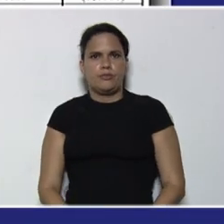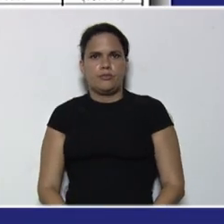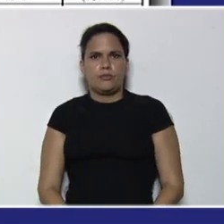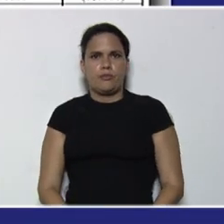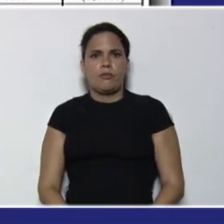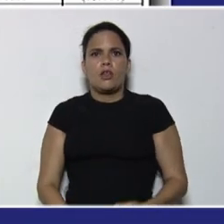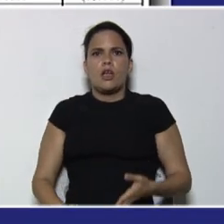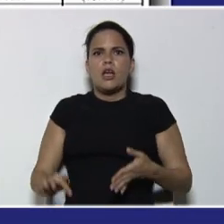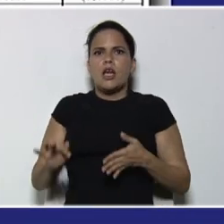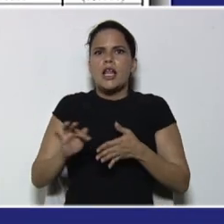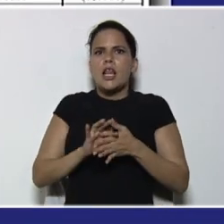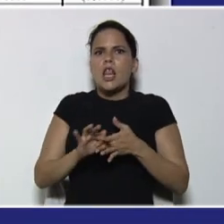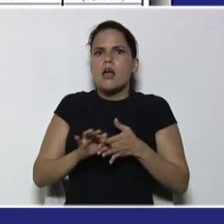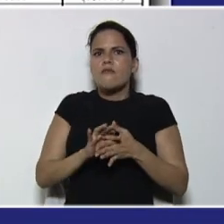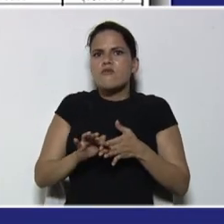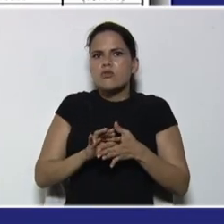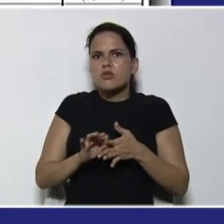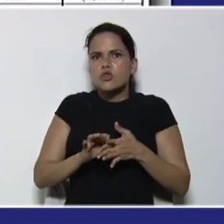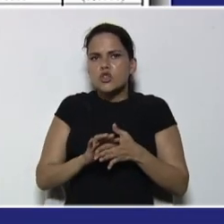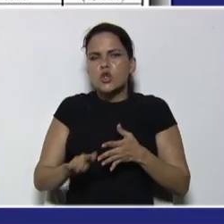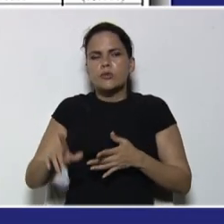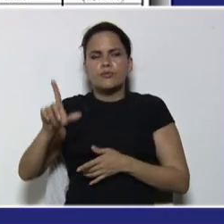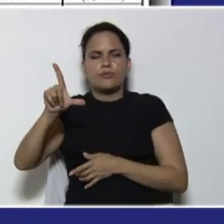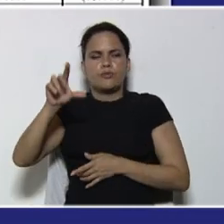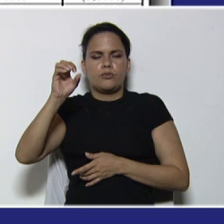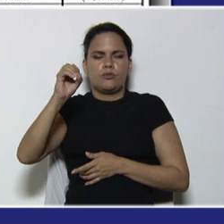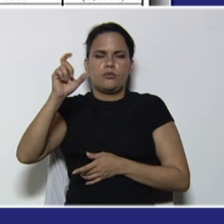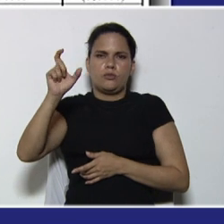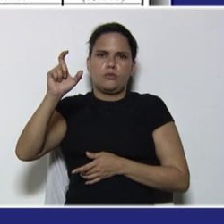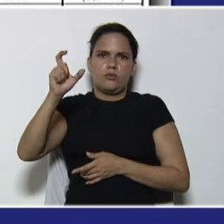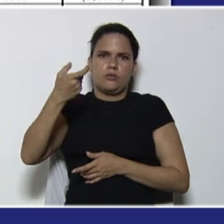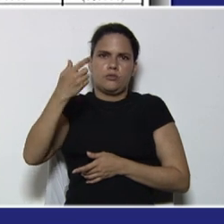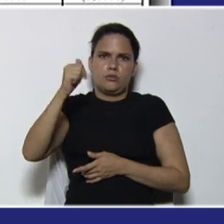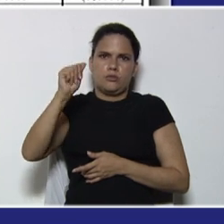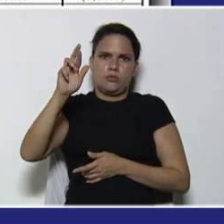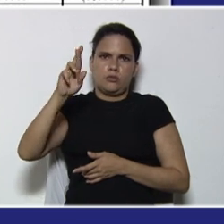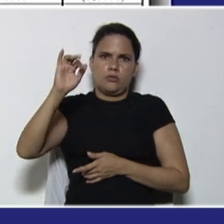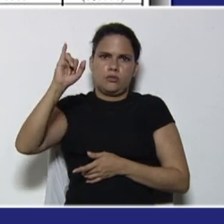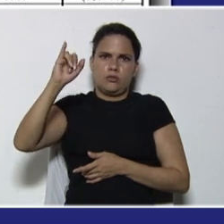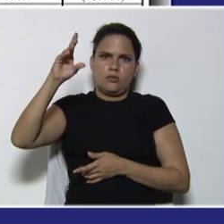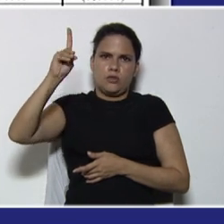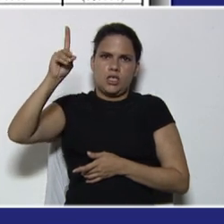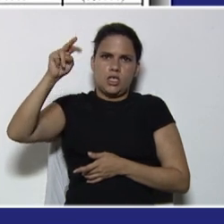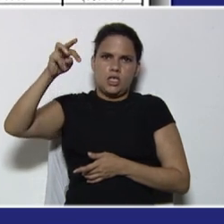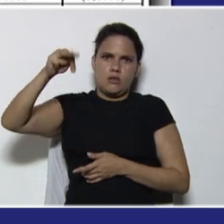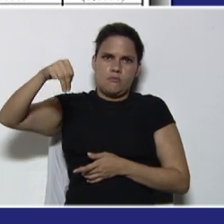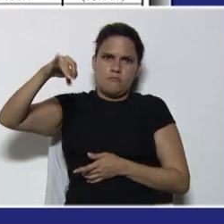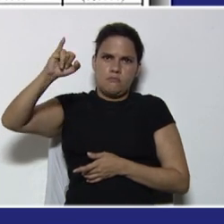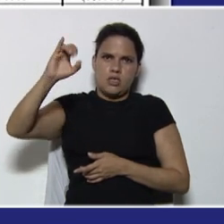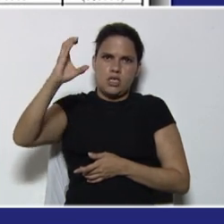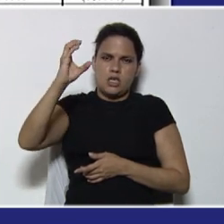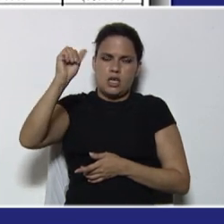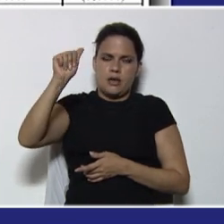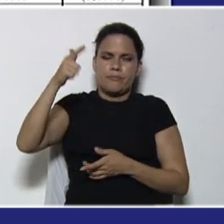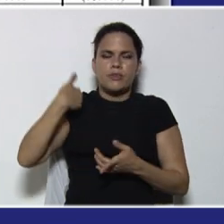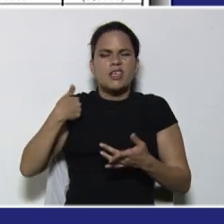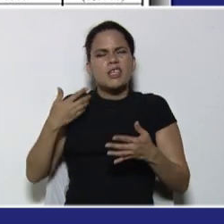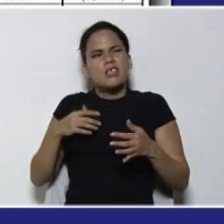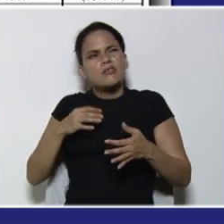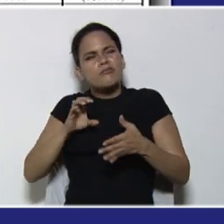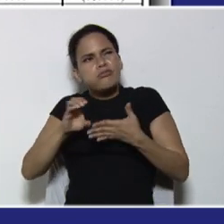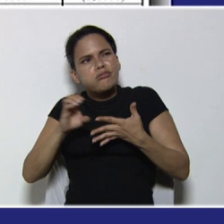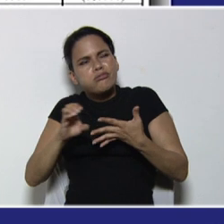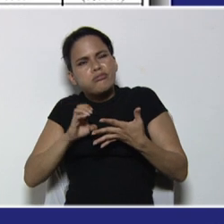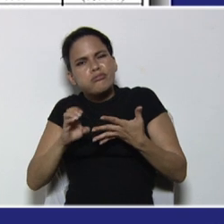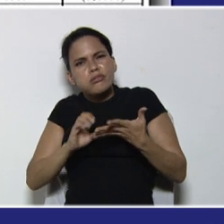la función logarítmica, esta función se caracteriza, por no tocar, el eje de las 10, ya que solo existen, logaritmos